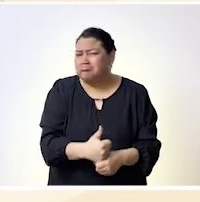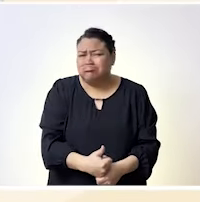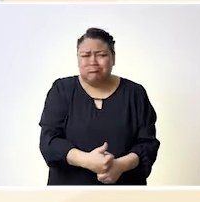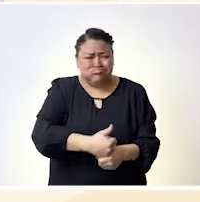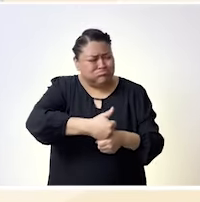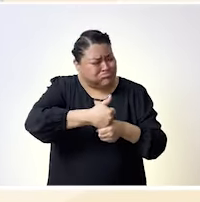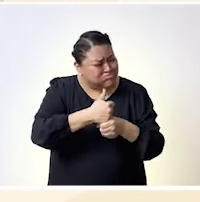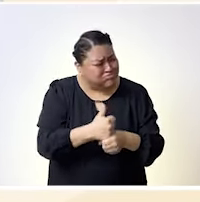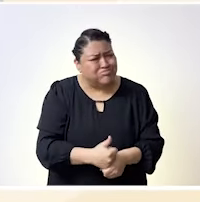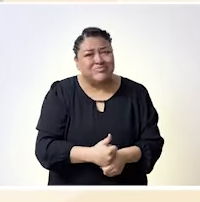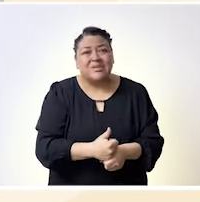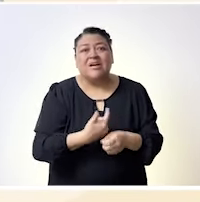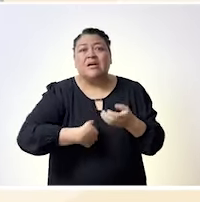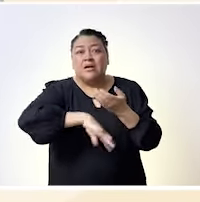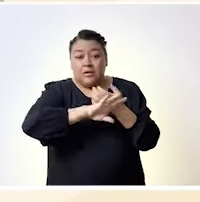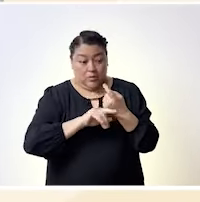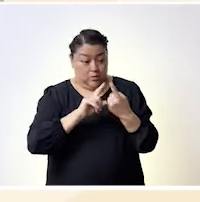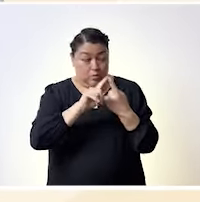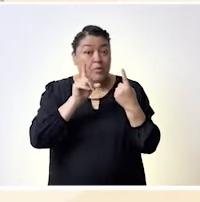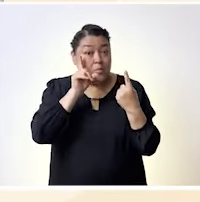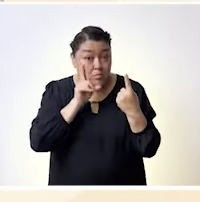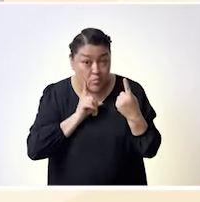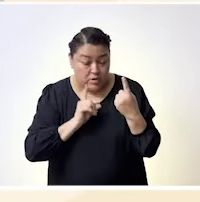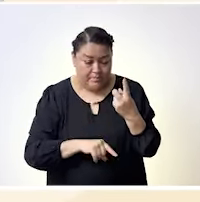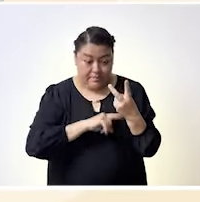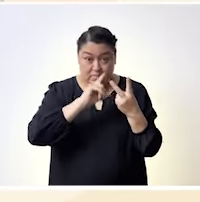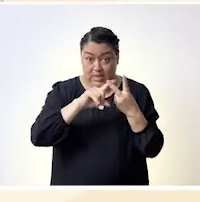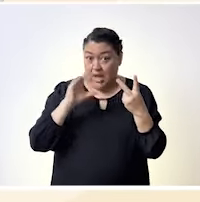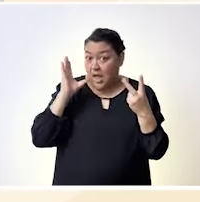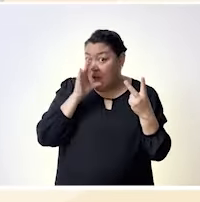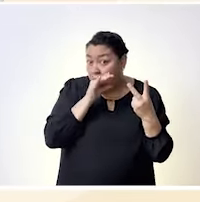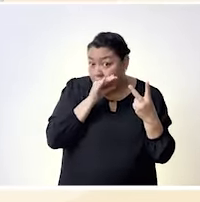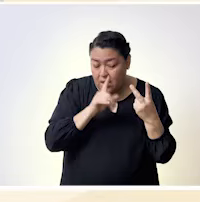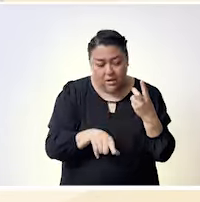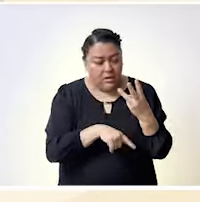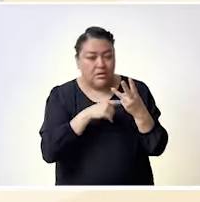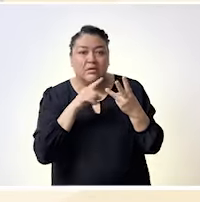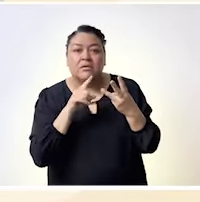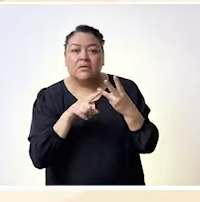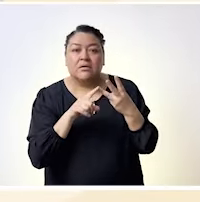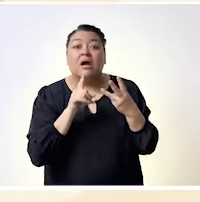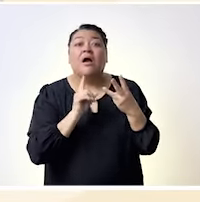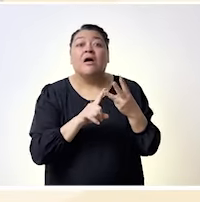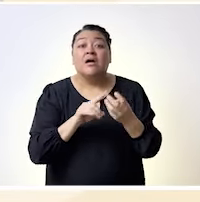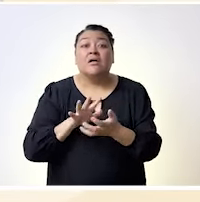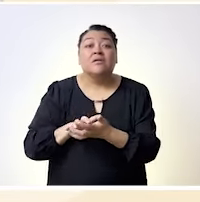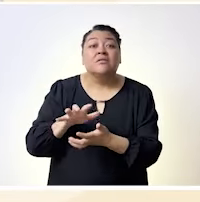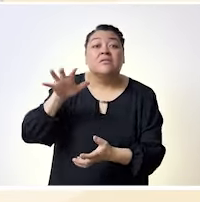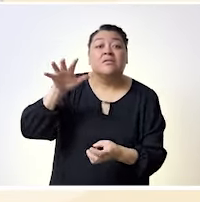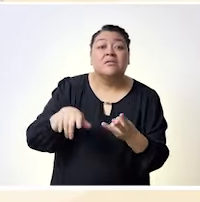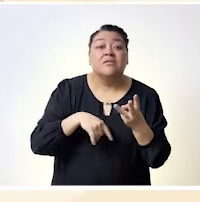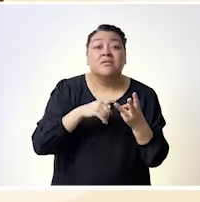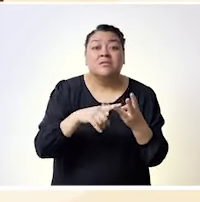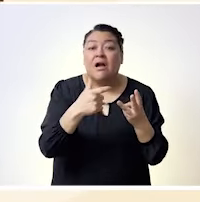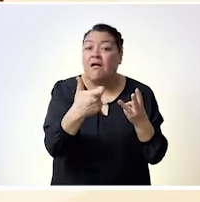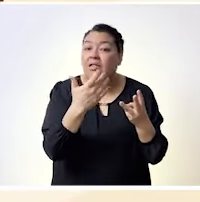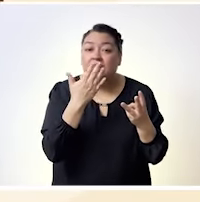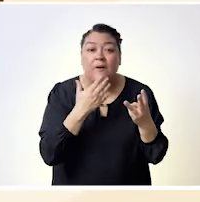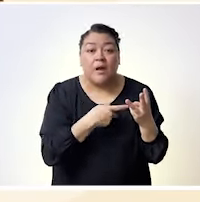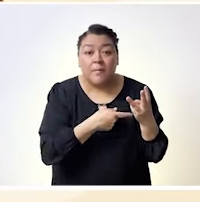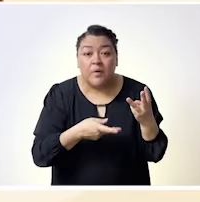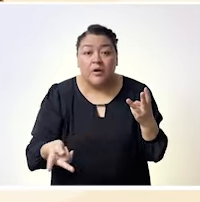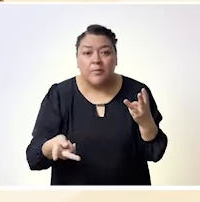prejuicios llevados de la colonialidad. Entonces, bueno, hasta aquí dejaría esta primera participación, pues, bueno, gracias por su escucha. Al contrario,